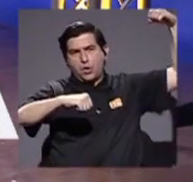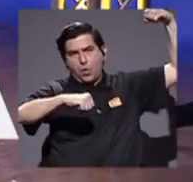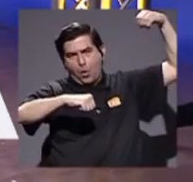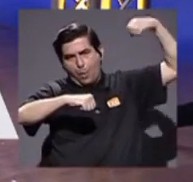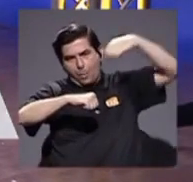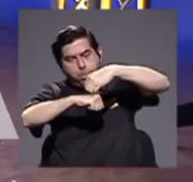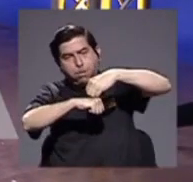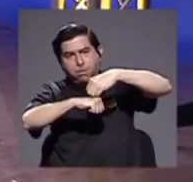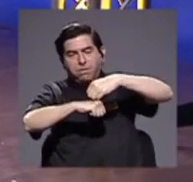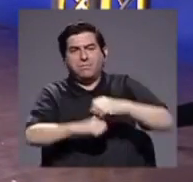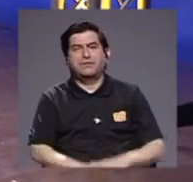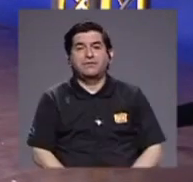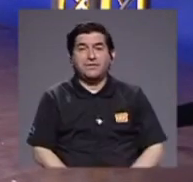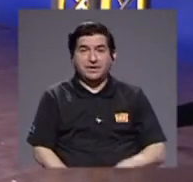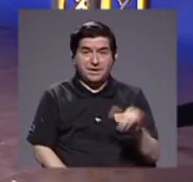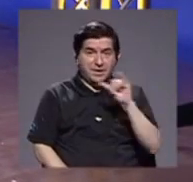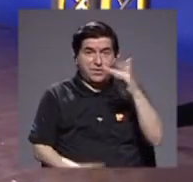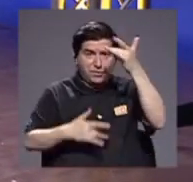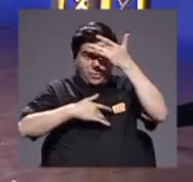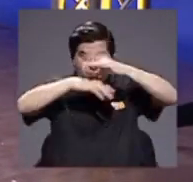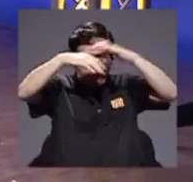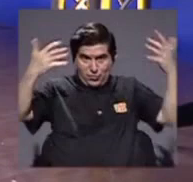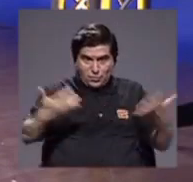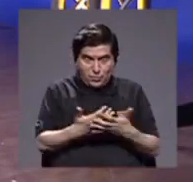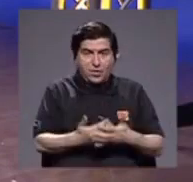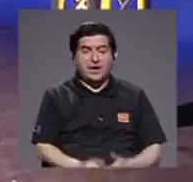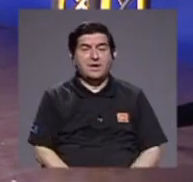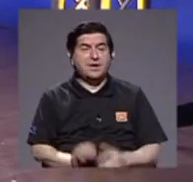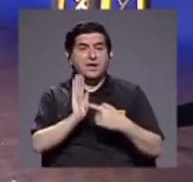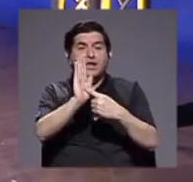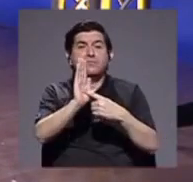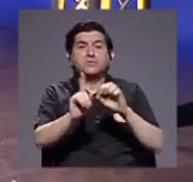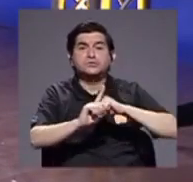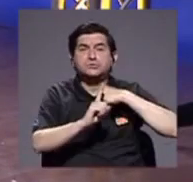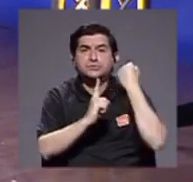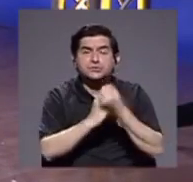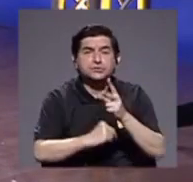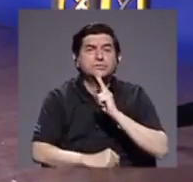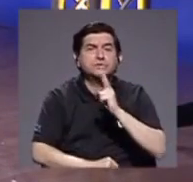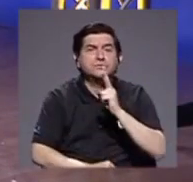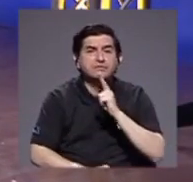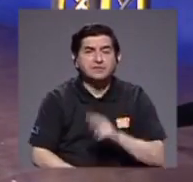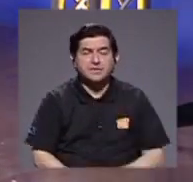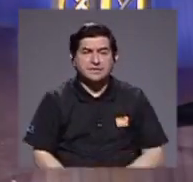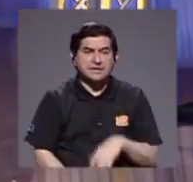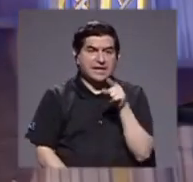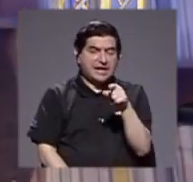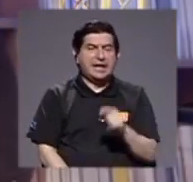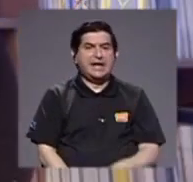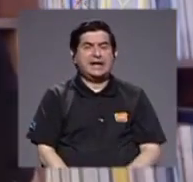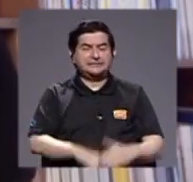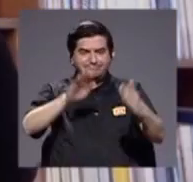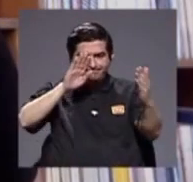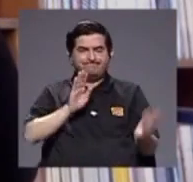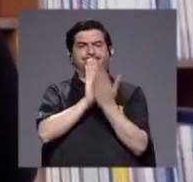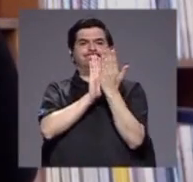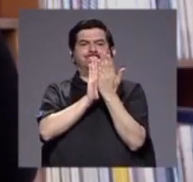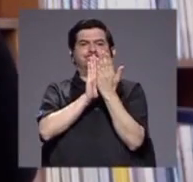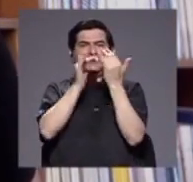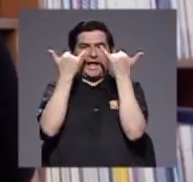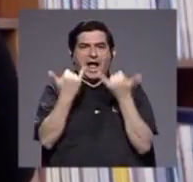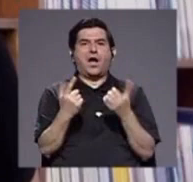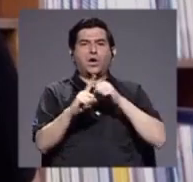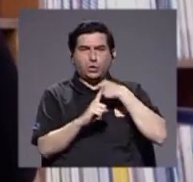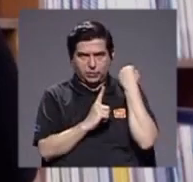la… a como estábamos, nos reflejó, ¿verdad? O sea, y ahí la jarana nos salió a la cara, ¿verdad?